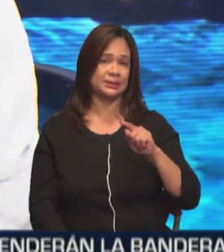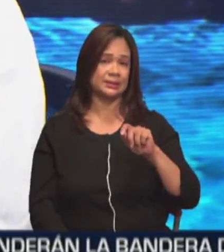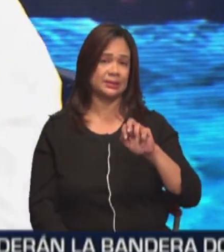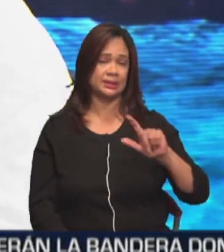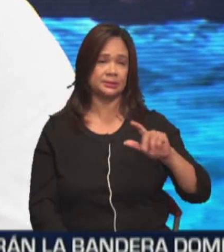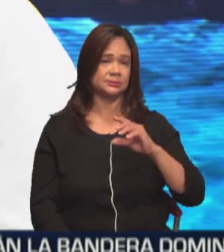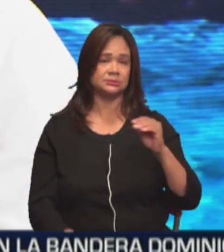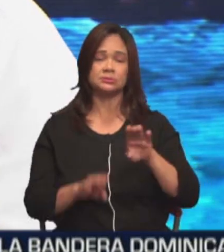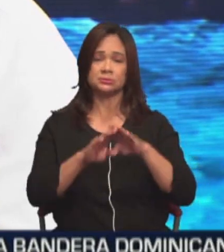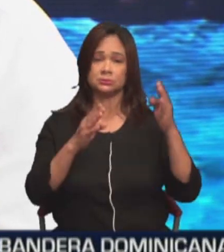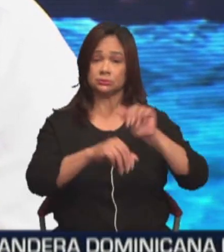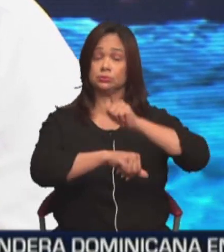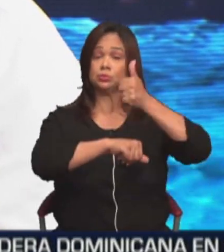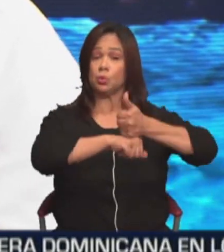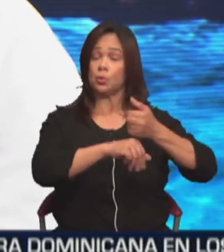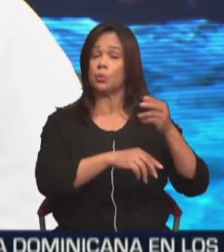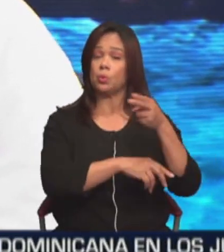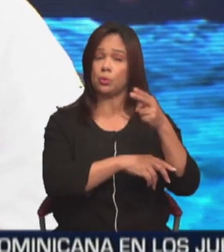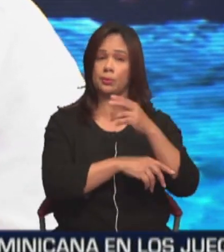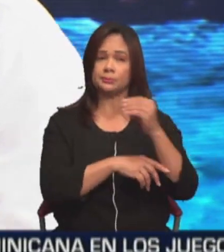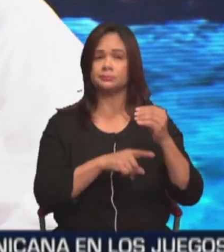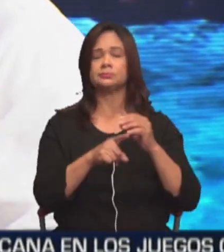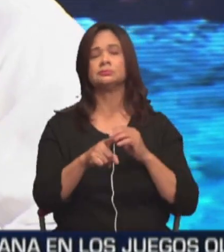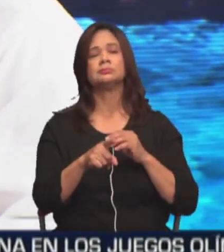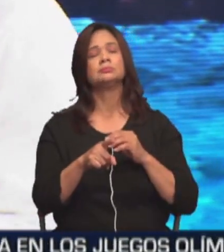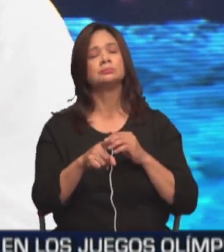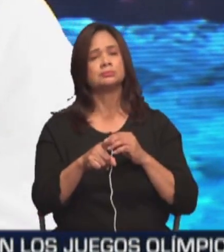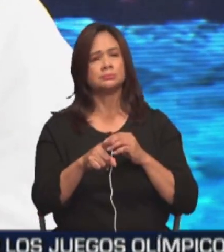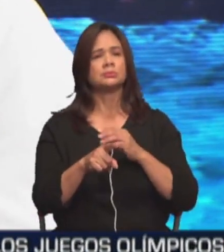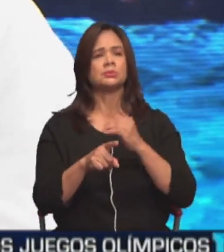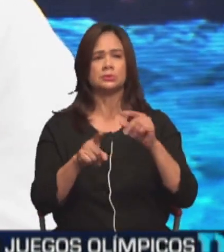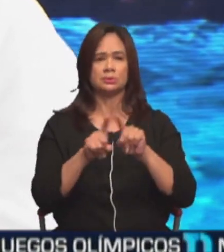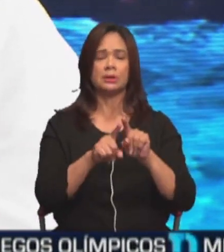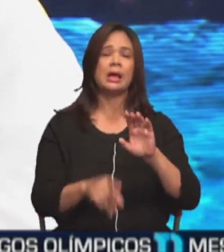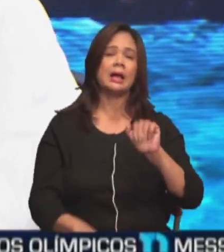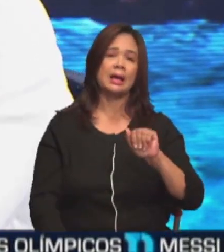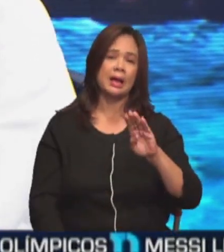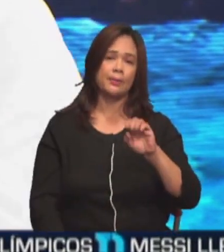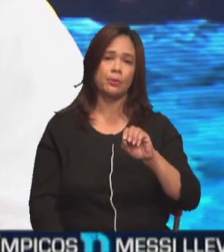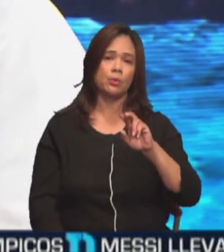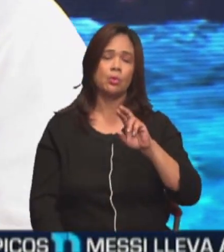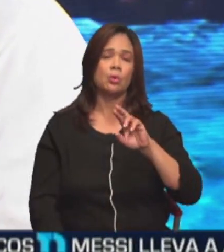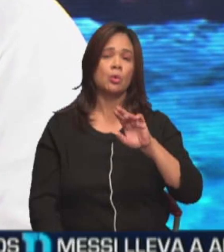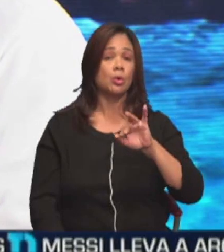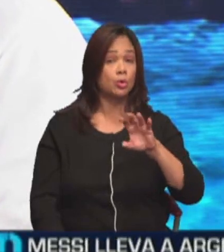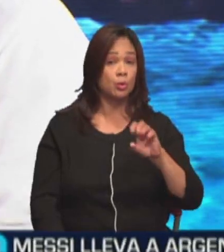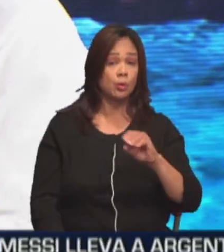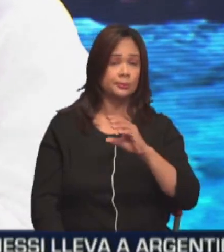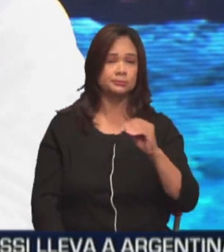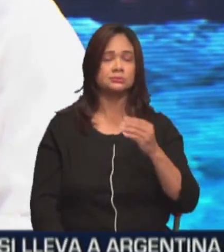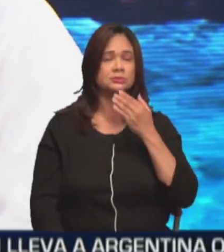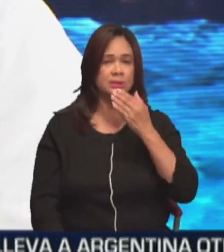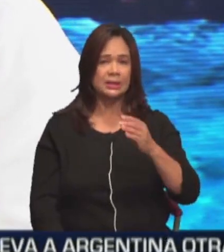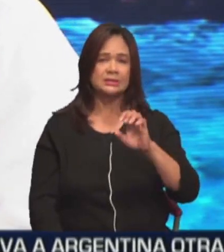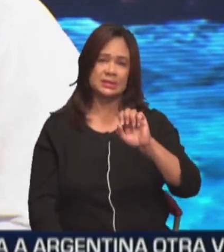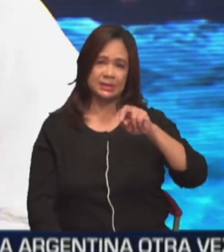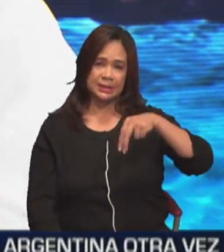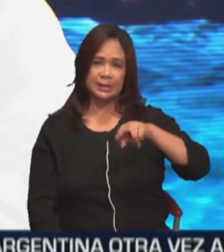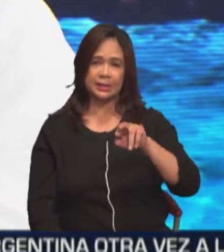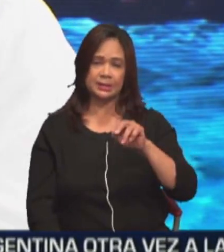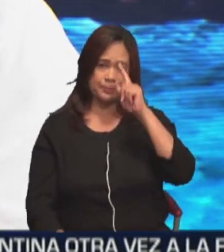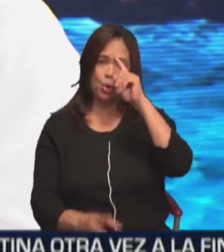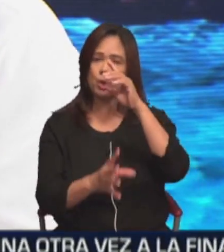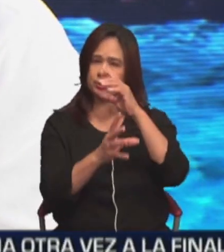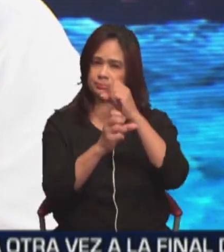están abriendo un hotel aquí en la ciudad, Jaya Centro y Santo Domingo, y también Cabo Rojo. Gracias, Enrique, por apostar, o sea,